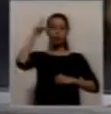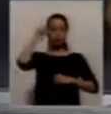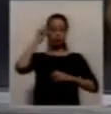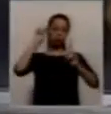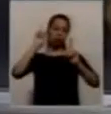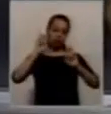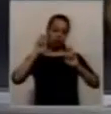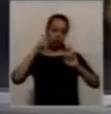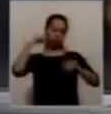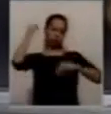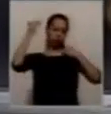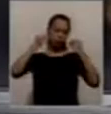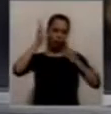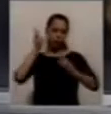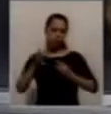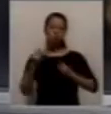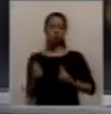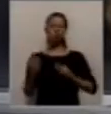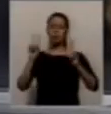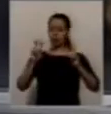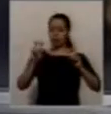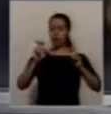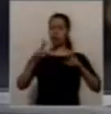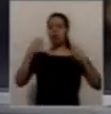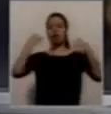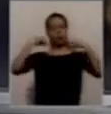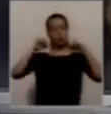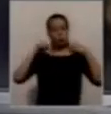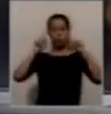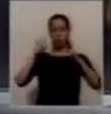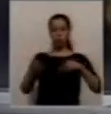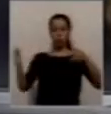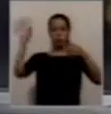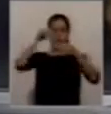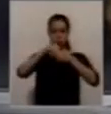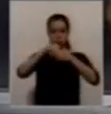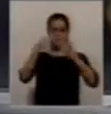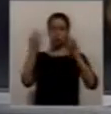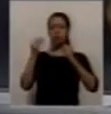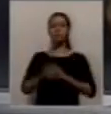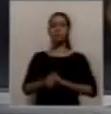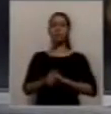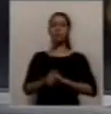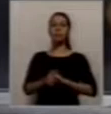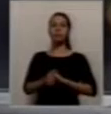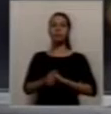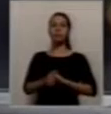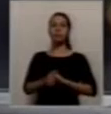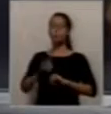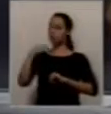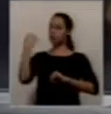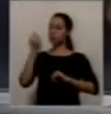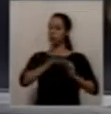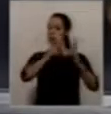preocupó muchísimo, que es, hablando de deporte y de lo que significa en la inclusión de esta actividad, habíamos planteado que donde estaba el matadero